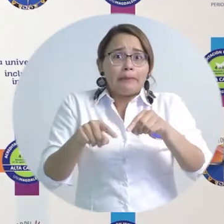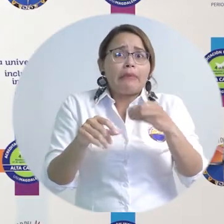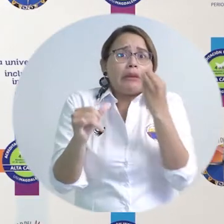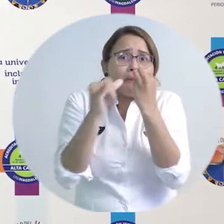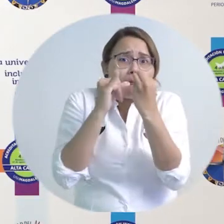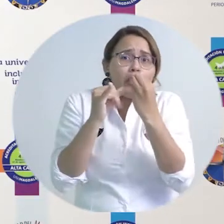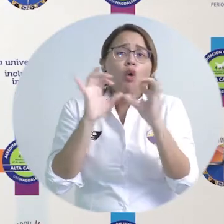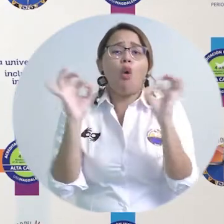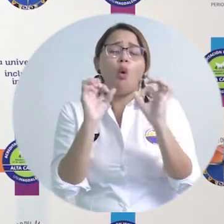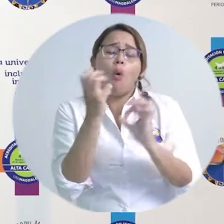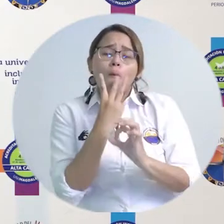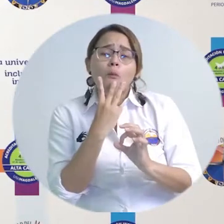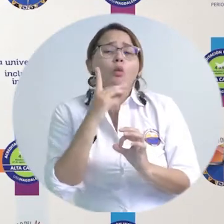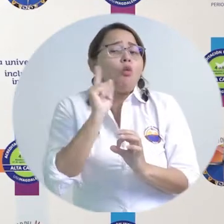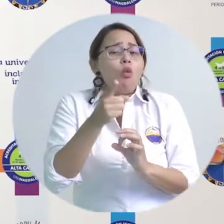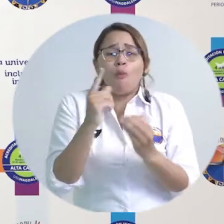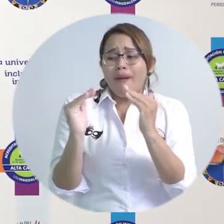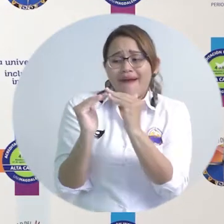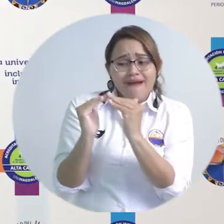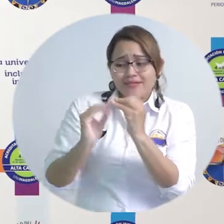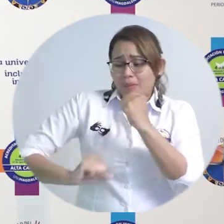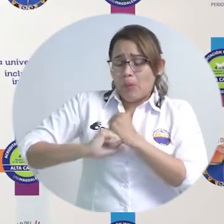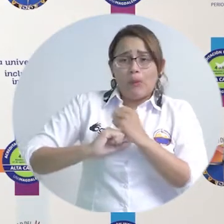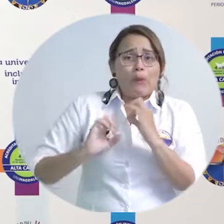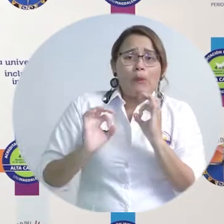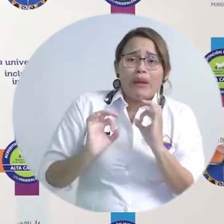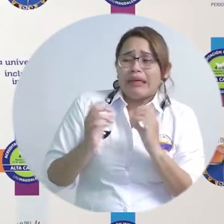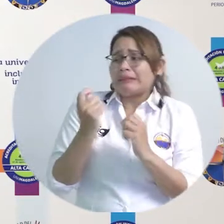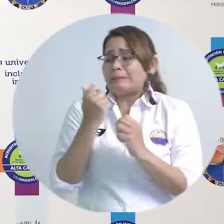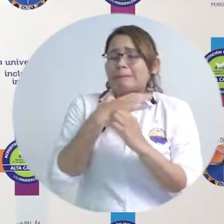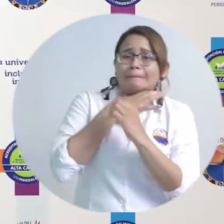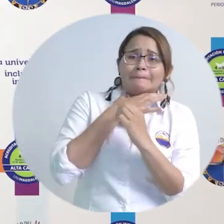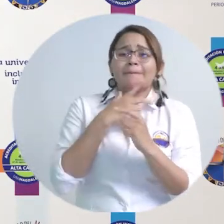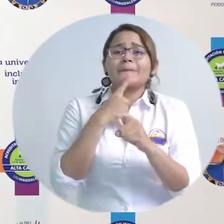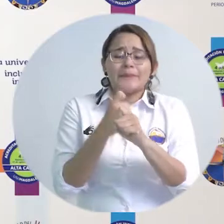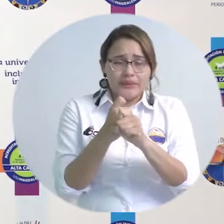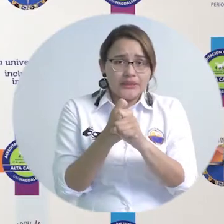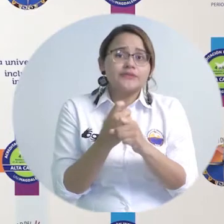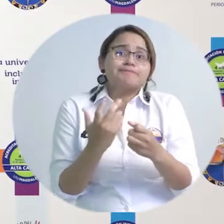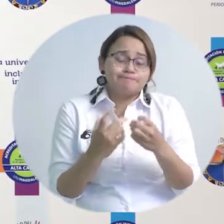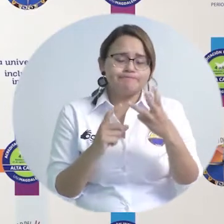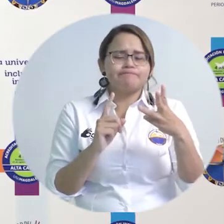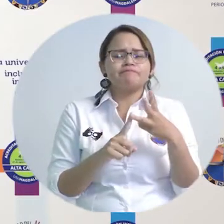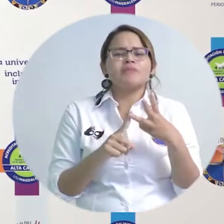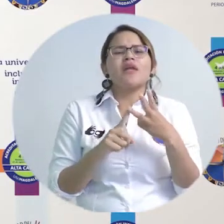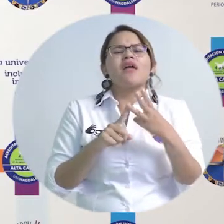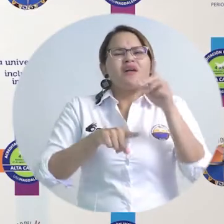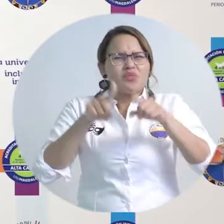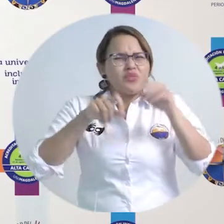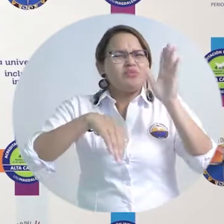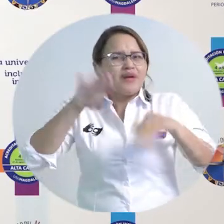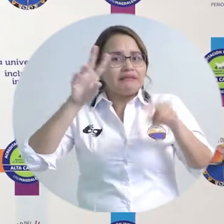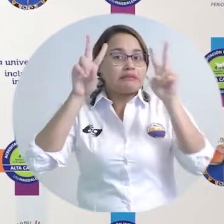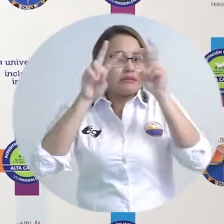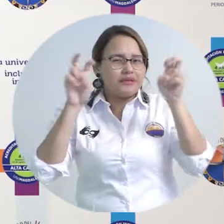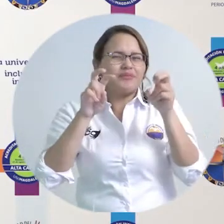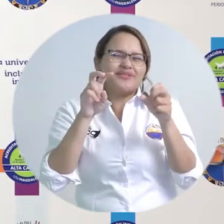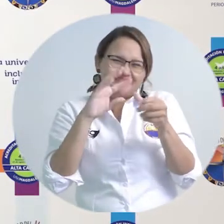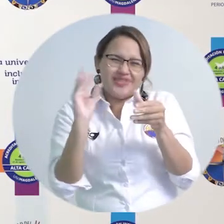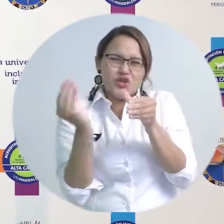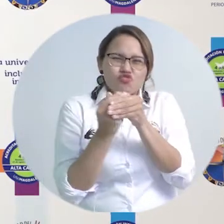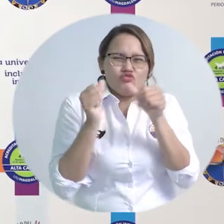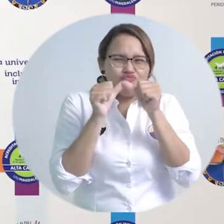en su casa no tenían ese apoyo, pues hoy van a ser parte de este programa. 220 estudiantes que son parte del programa de inclusión y permanencia, que tienen diferentes tipos de